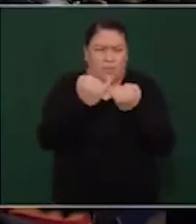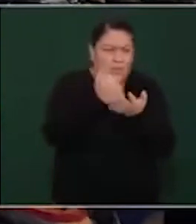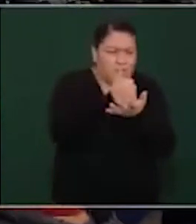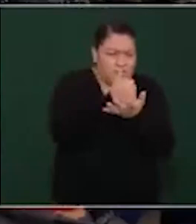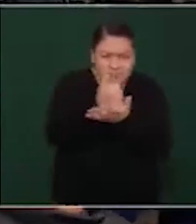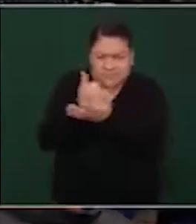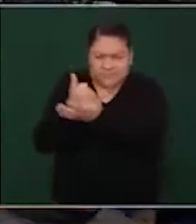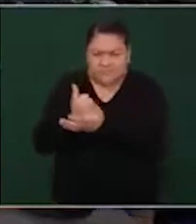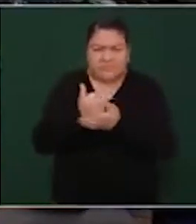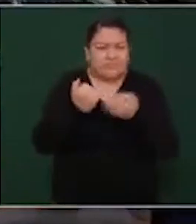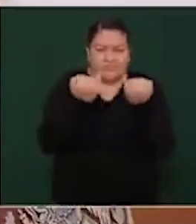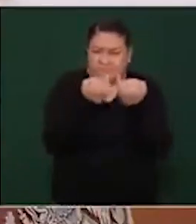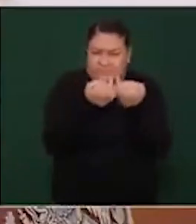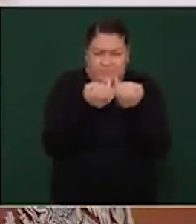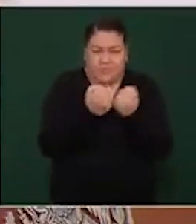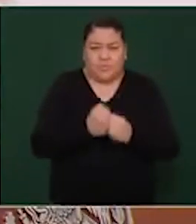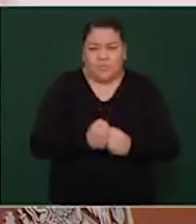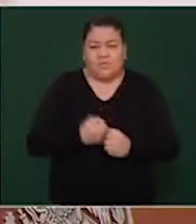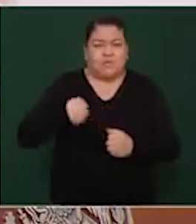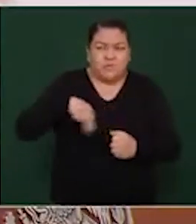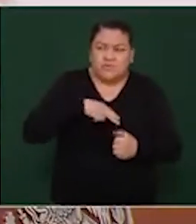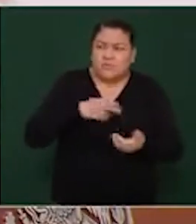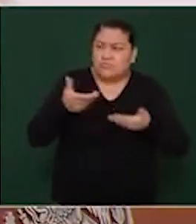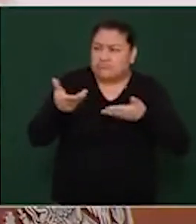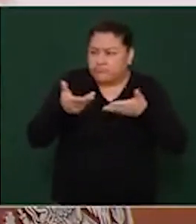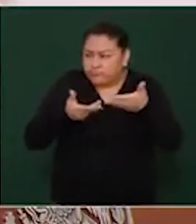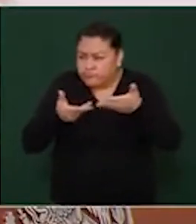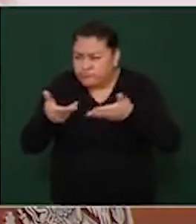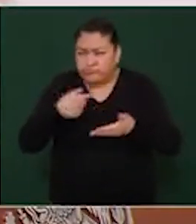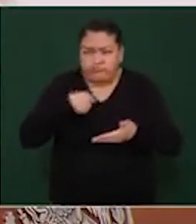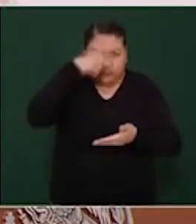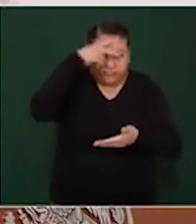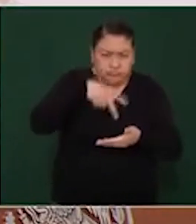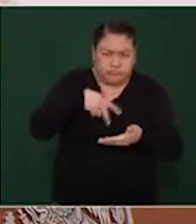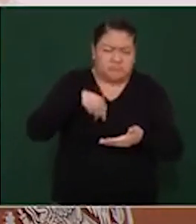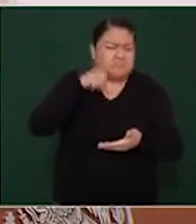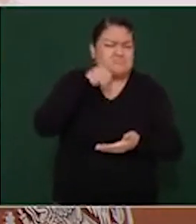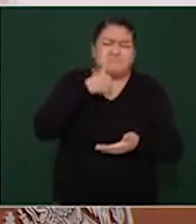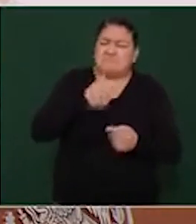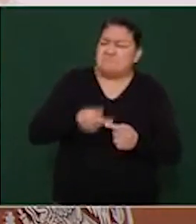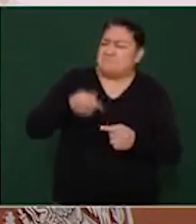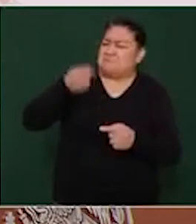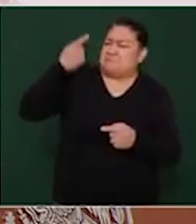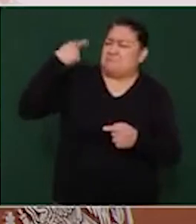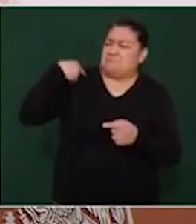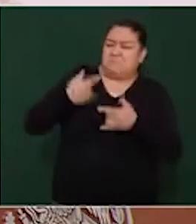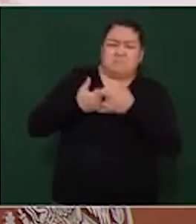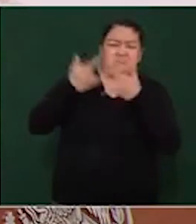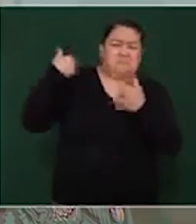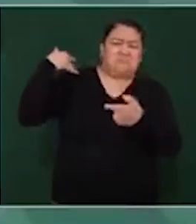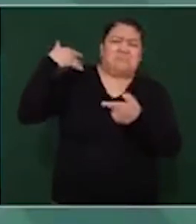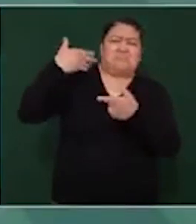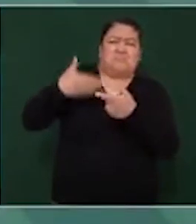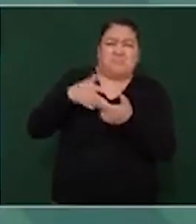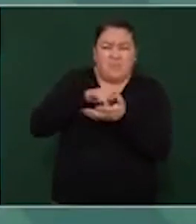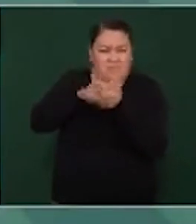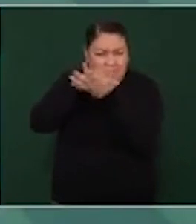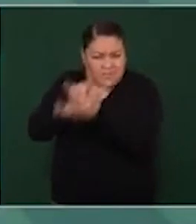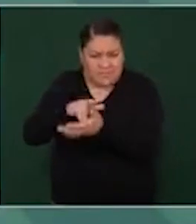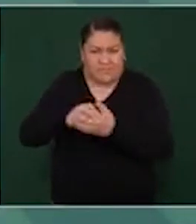ha habido cooperación, apoyo de México. Cuando nos